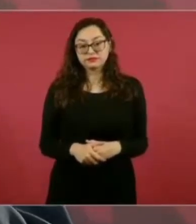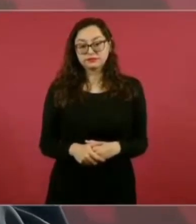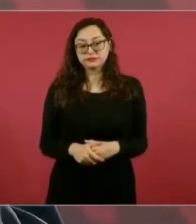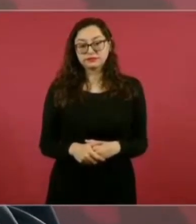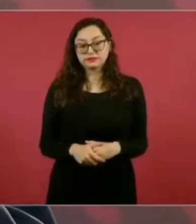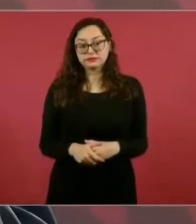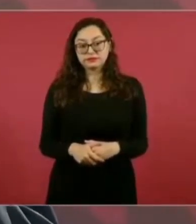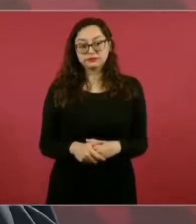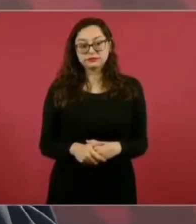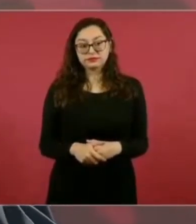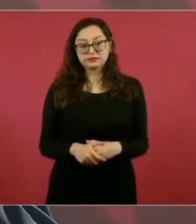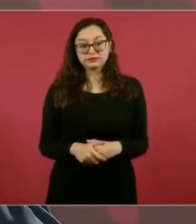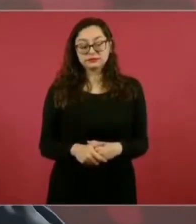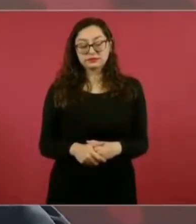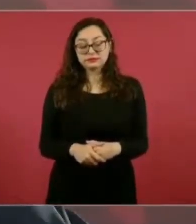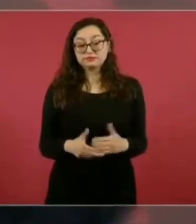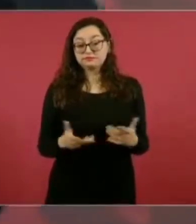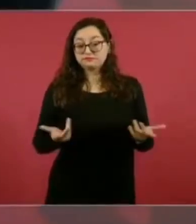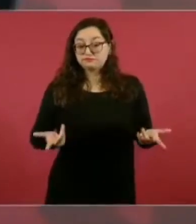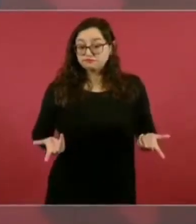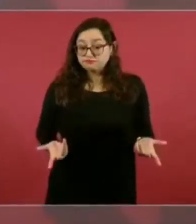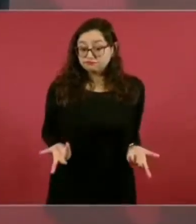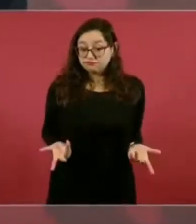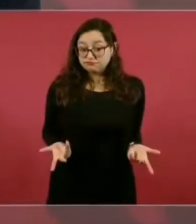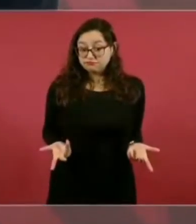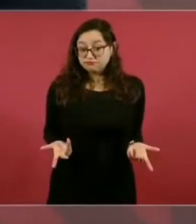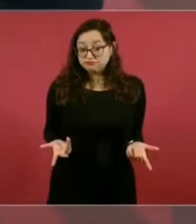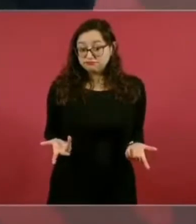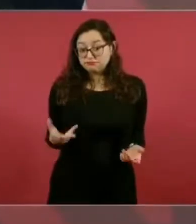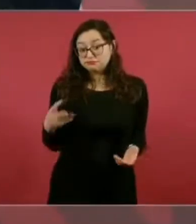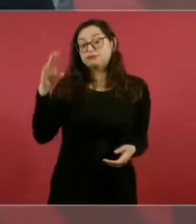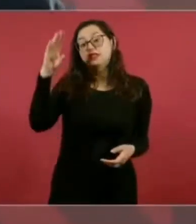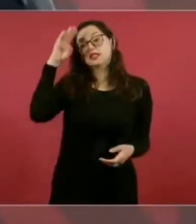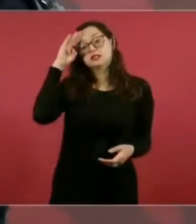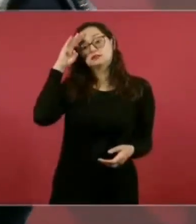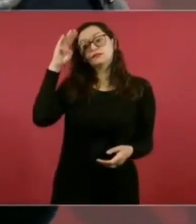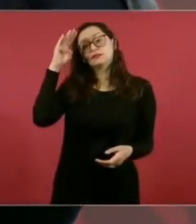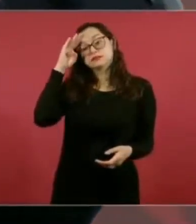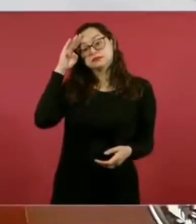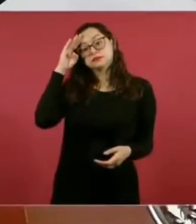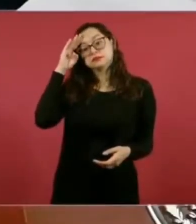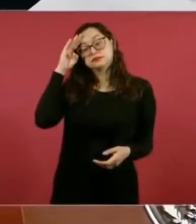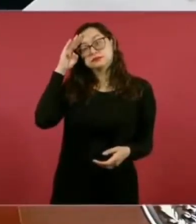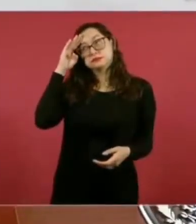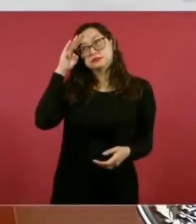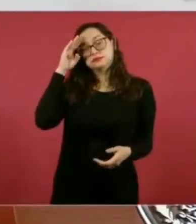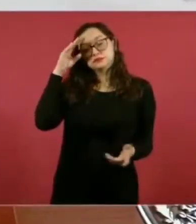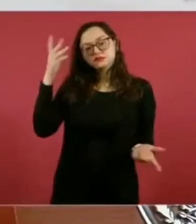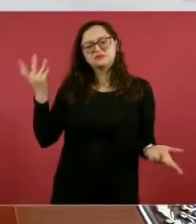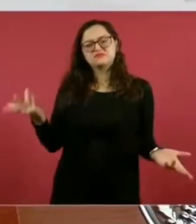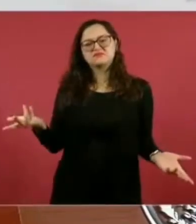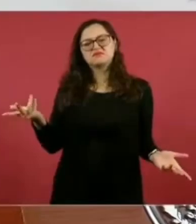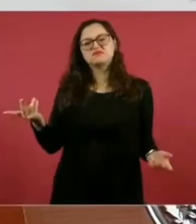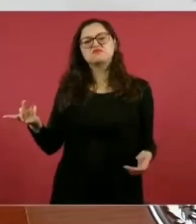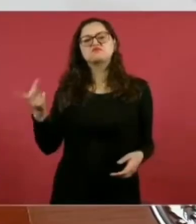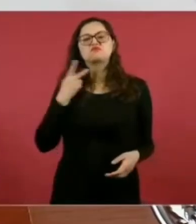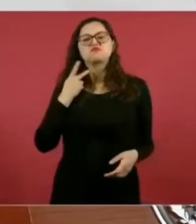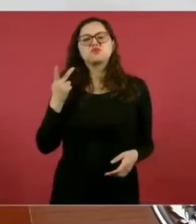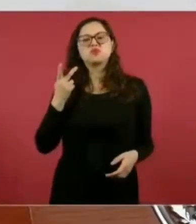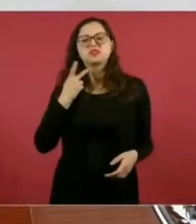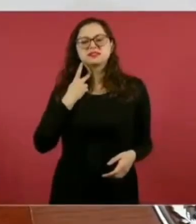si se tiene que pensar en política, además, nunca hay vacíos.